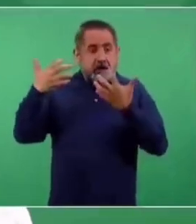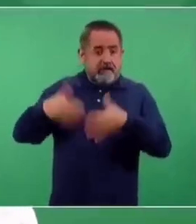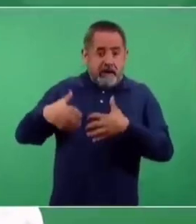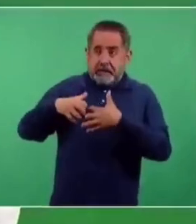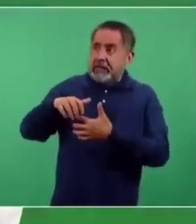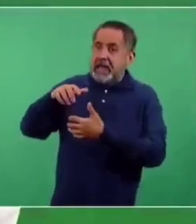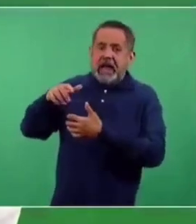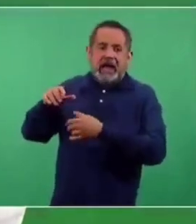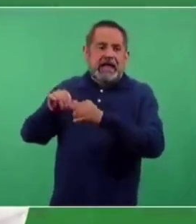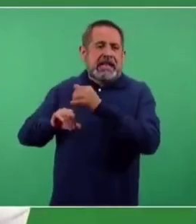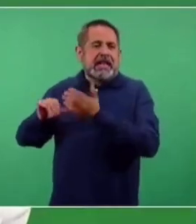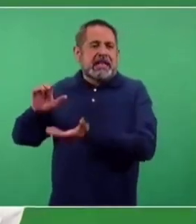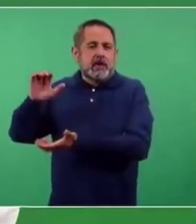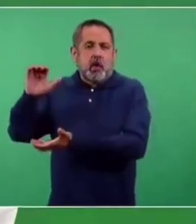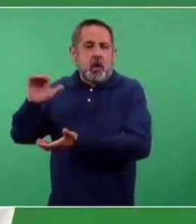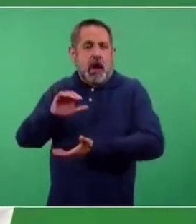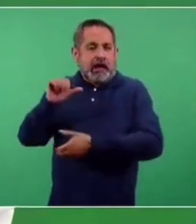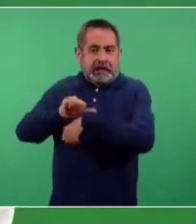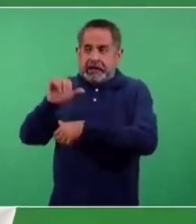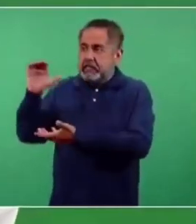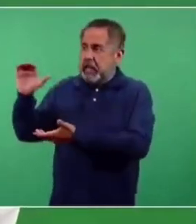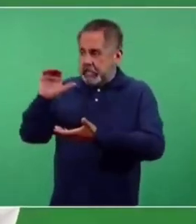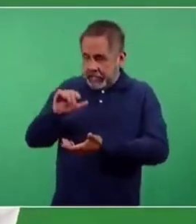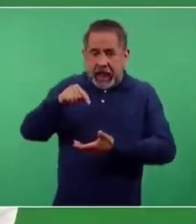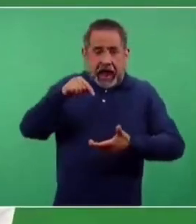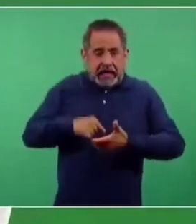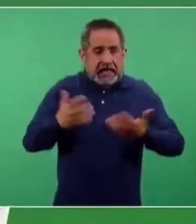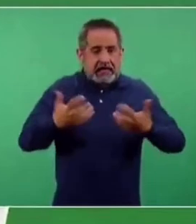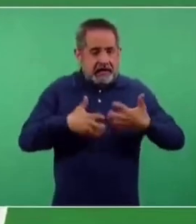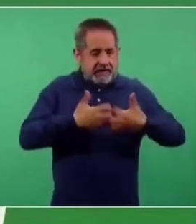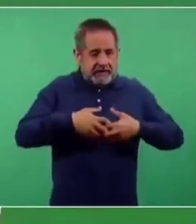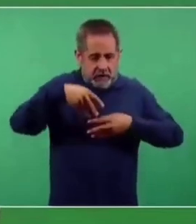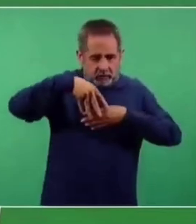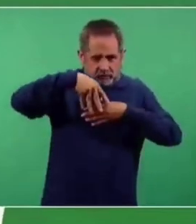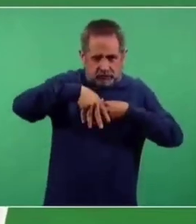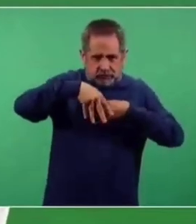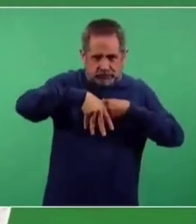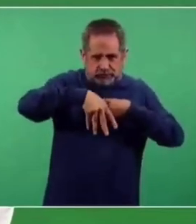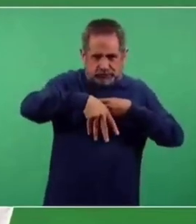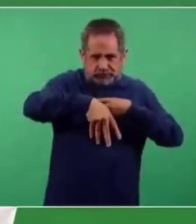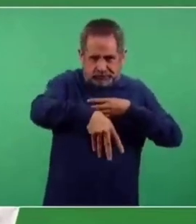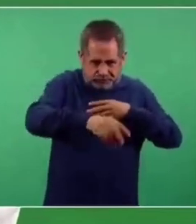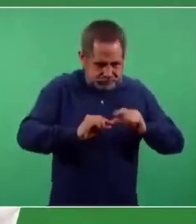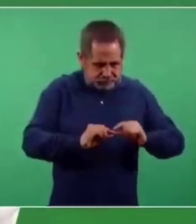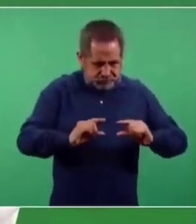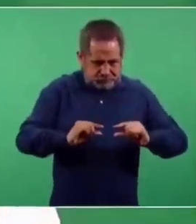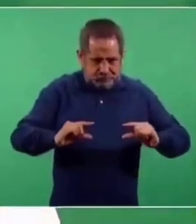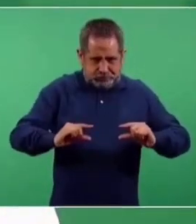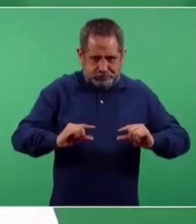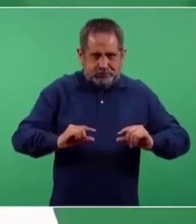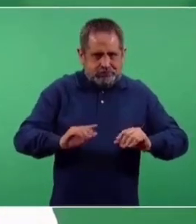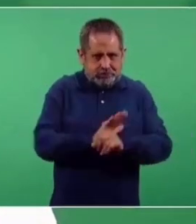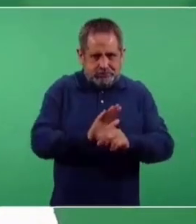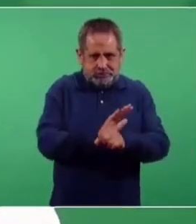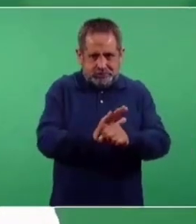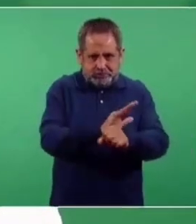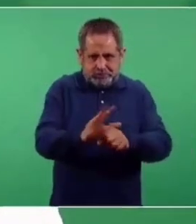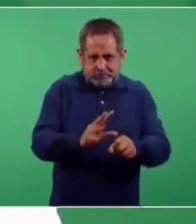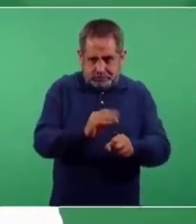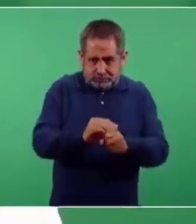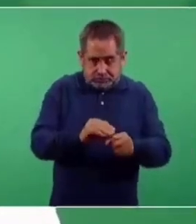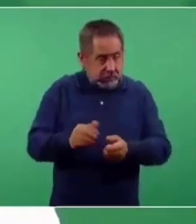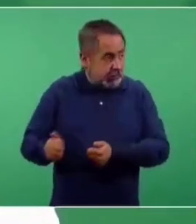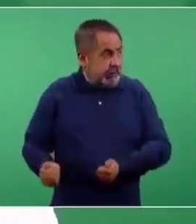en el Granel en Argentina y se envasará aquí en una compañía privada que se llama Leomont, eso ya nos va a permitir también un